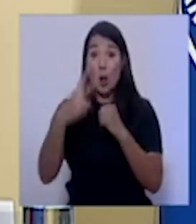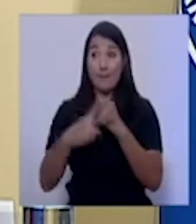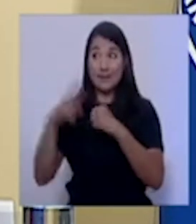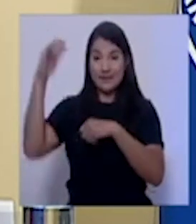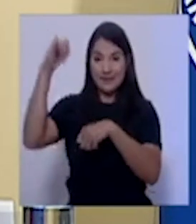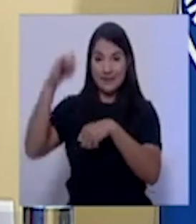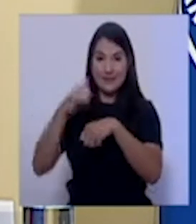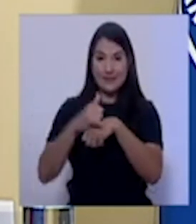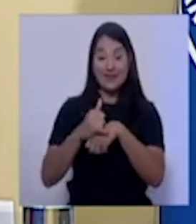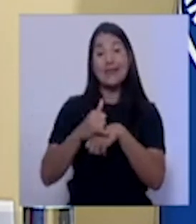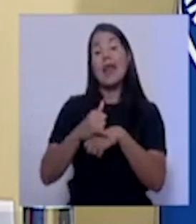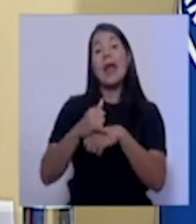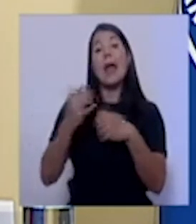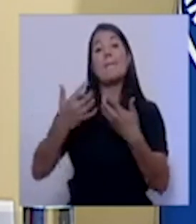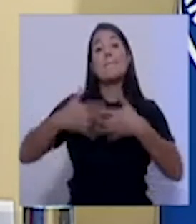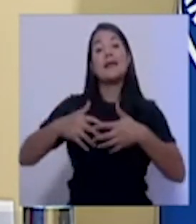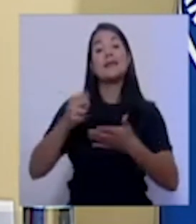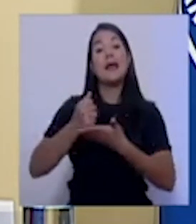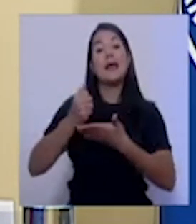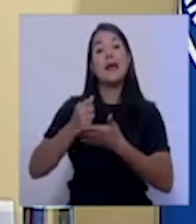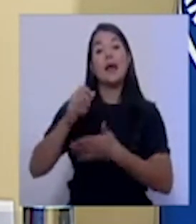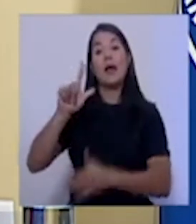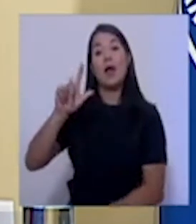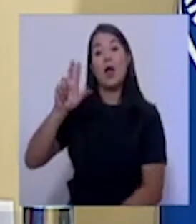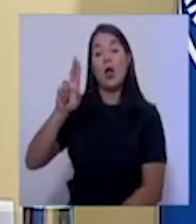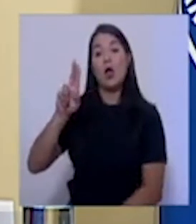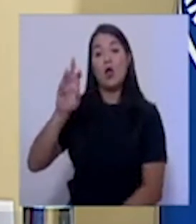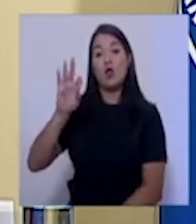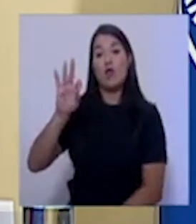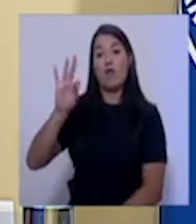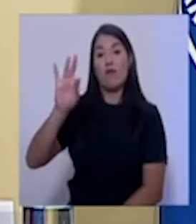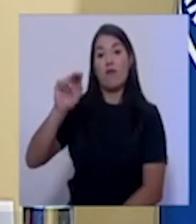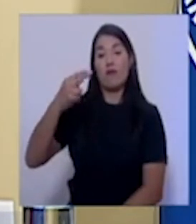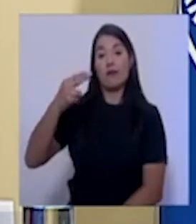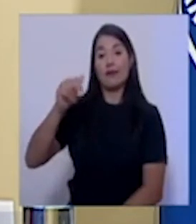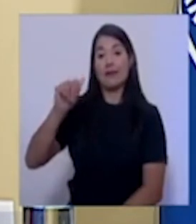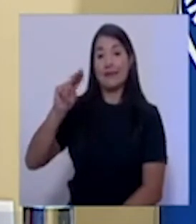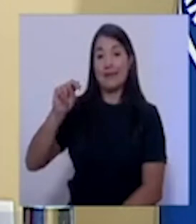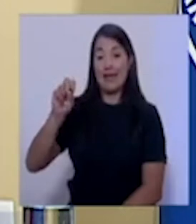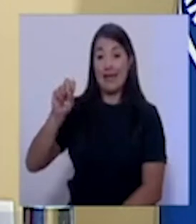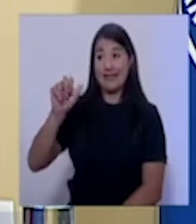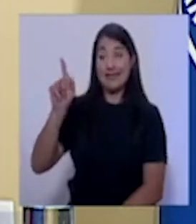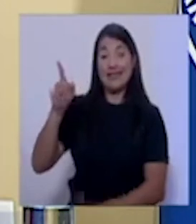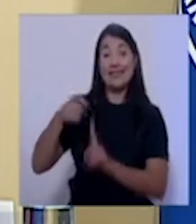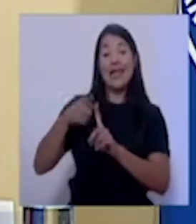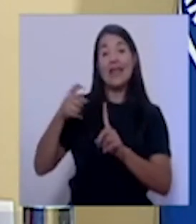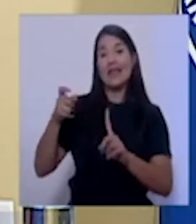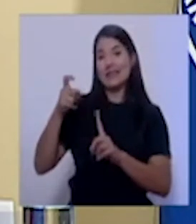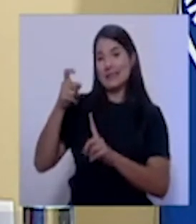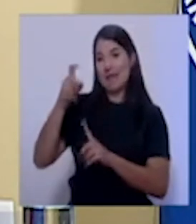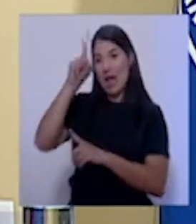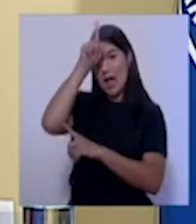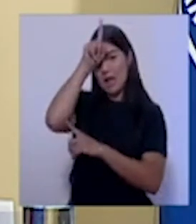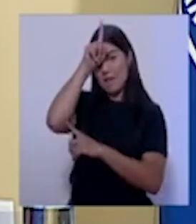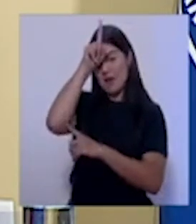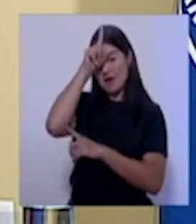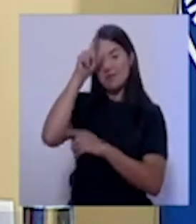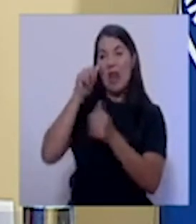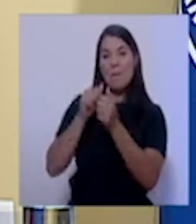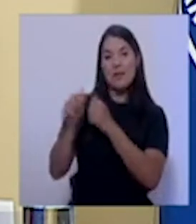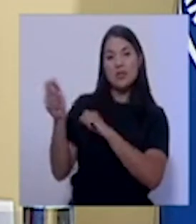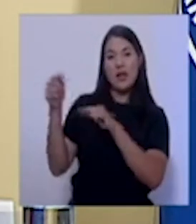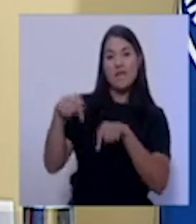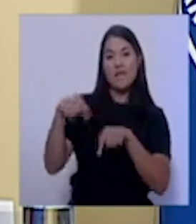de la aerolínea Lufthansa, que vuela desde Frankfurt, y en su vasta mayoría son visitantes alemanes y